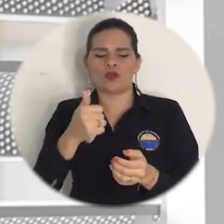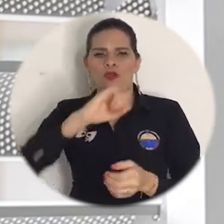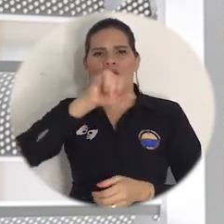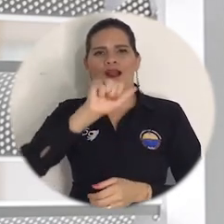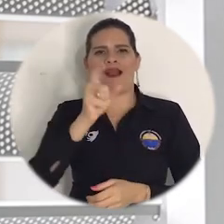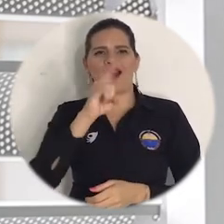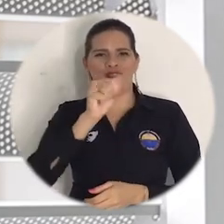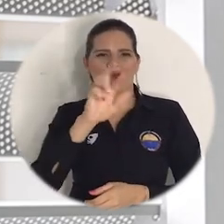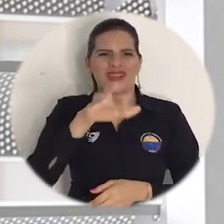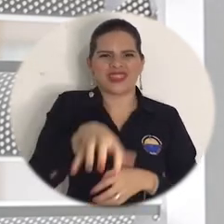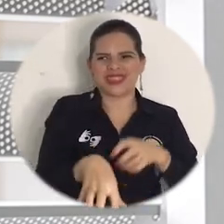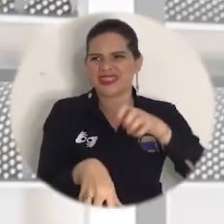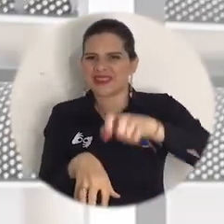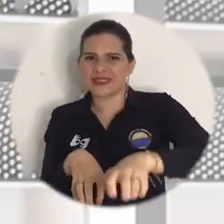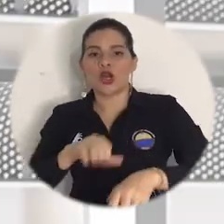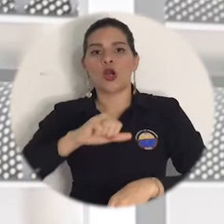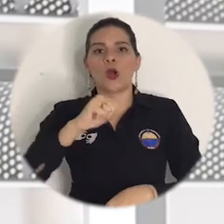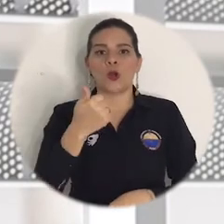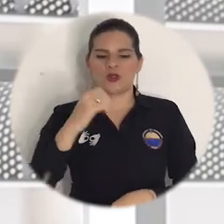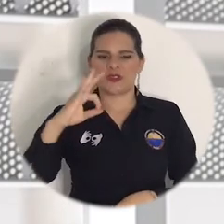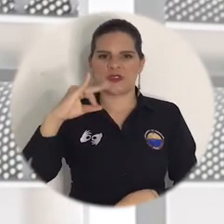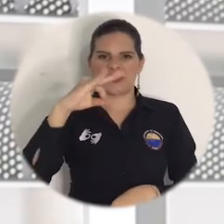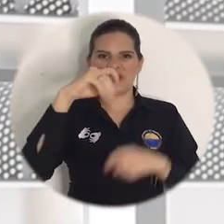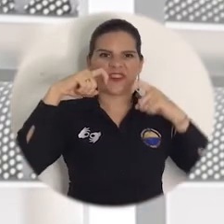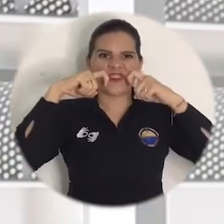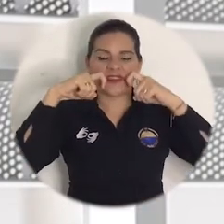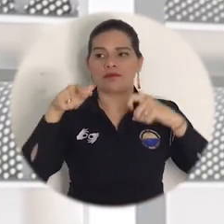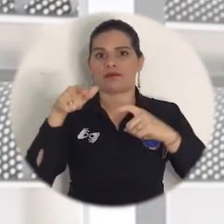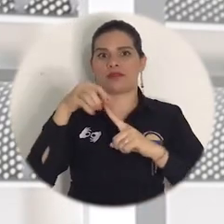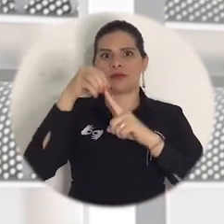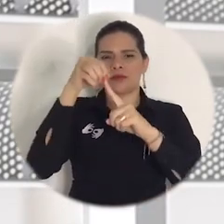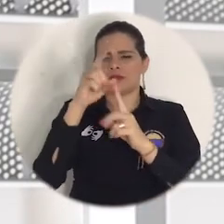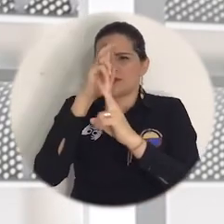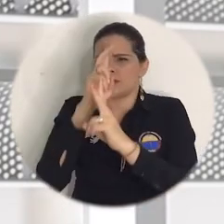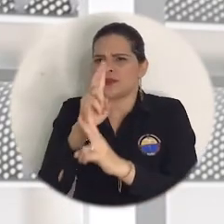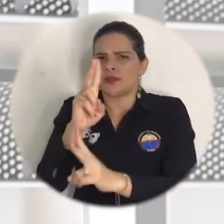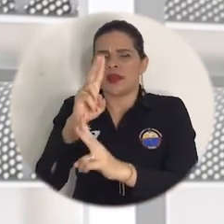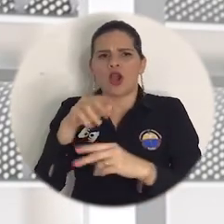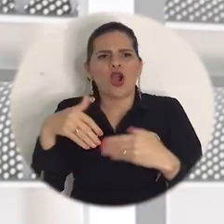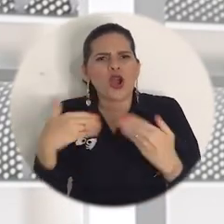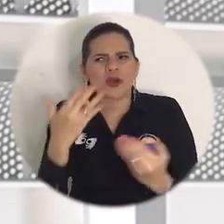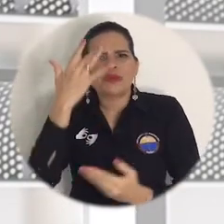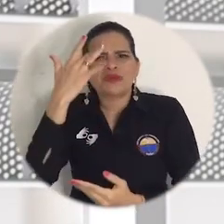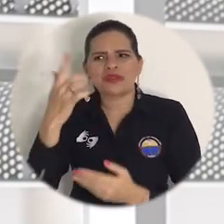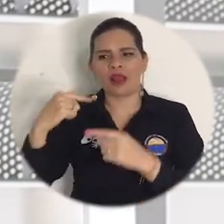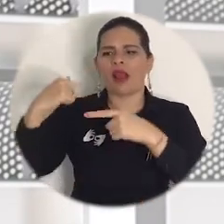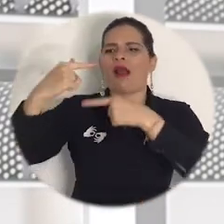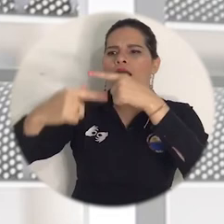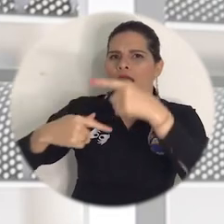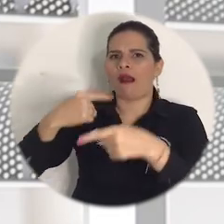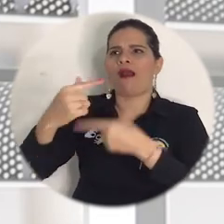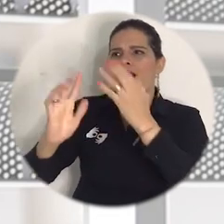dentro de nuestras expresiones artísticas. ¿Qué queremos? Que esas visiones de aspecto cosmogónico y de cultura